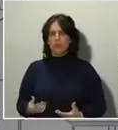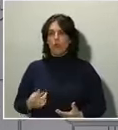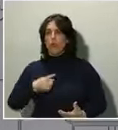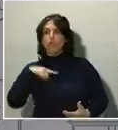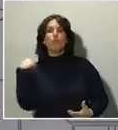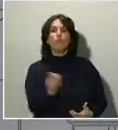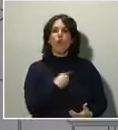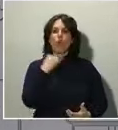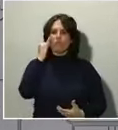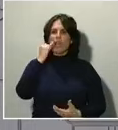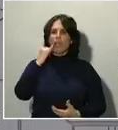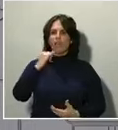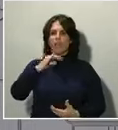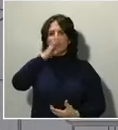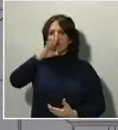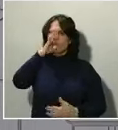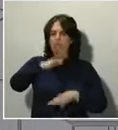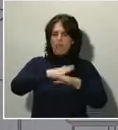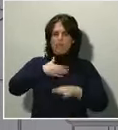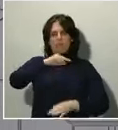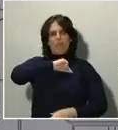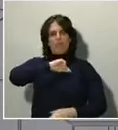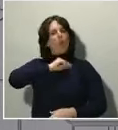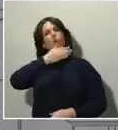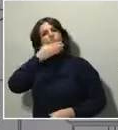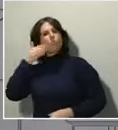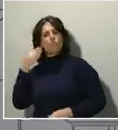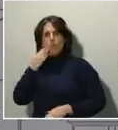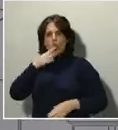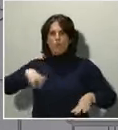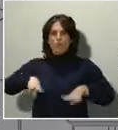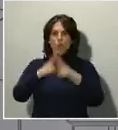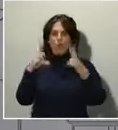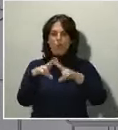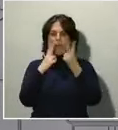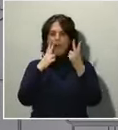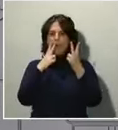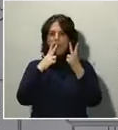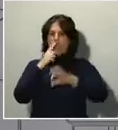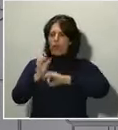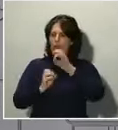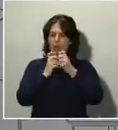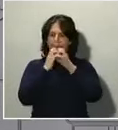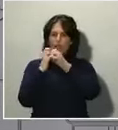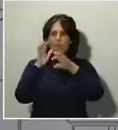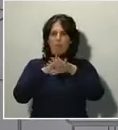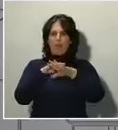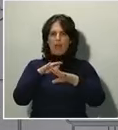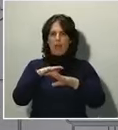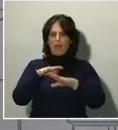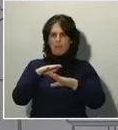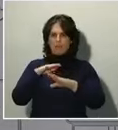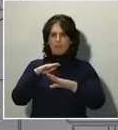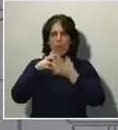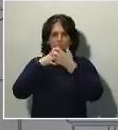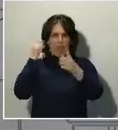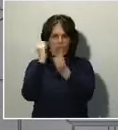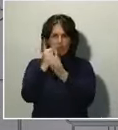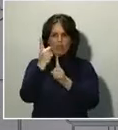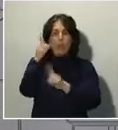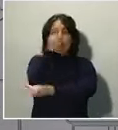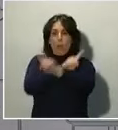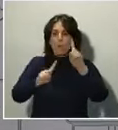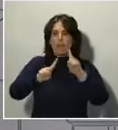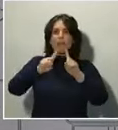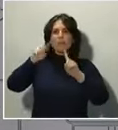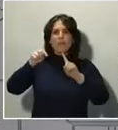orgullo de una sociedad que se organiza no solo para combatir la adversidad, sino para dar aliento. Las noches, como decía antes, se han llenado